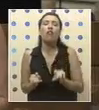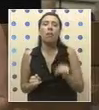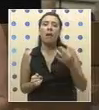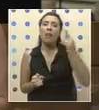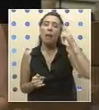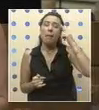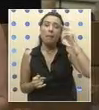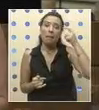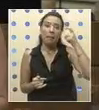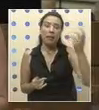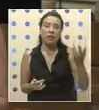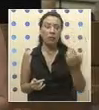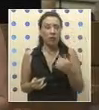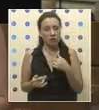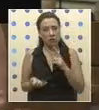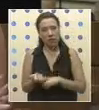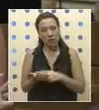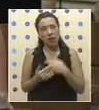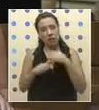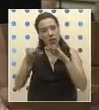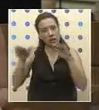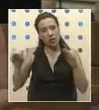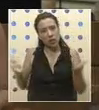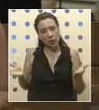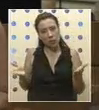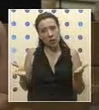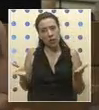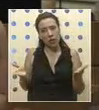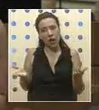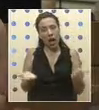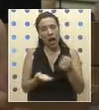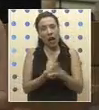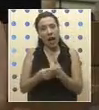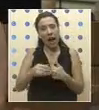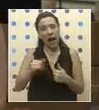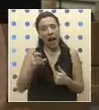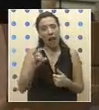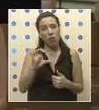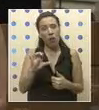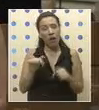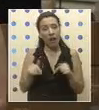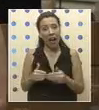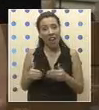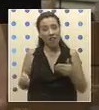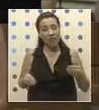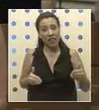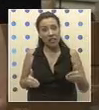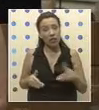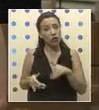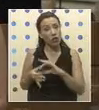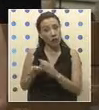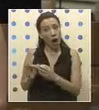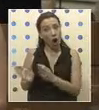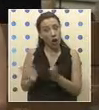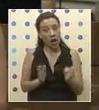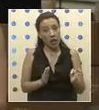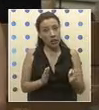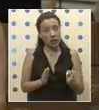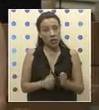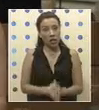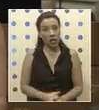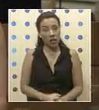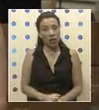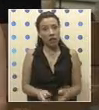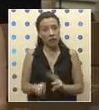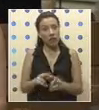Entonces, francamente, quiero hacerle un llamado al alcalde Jaue de que aquí los vecinos se van a organizar y van